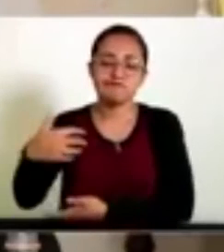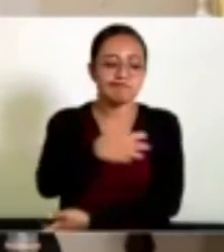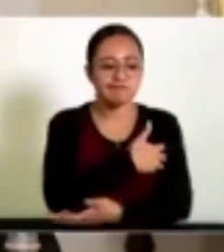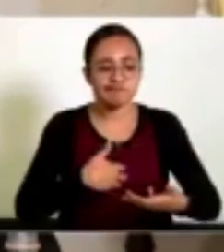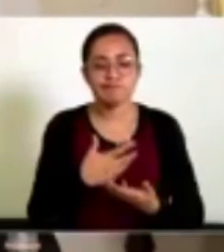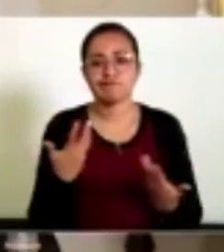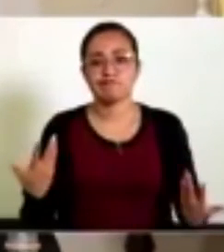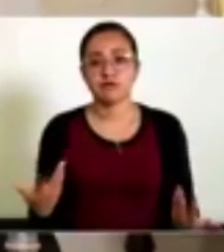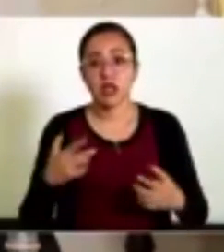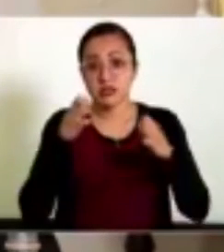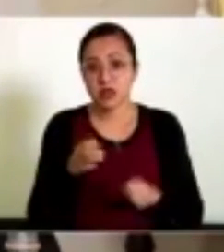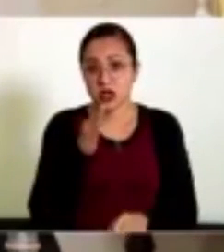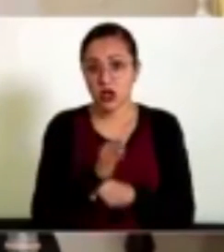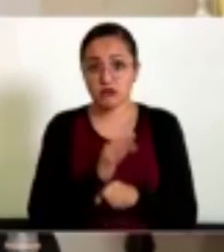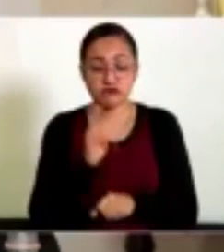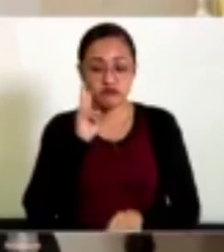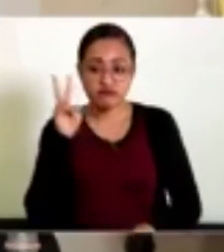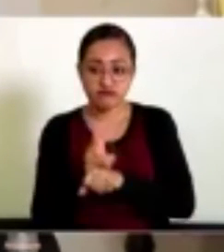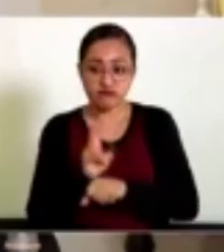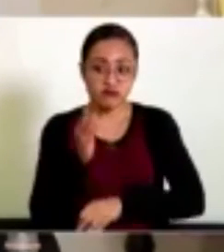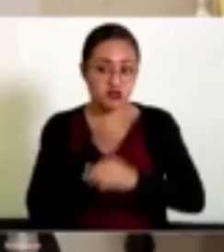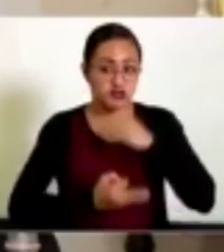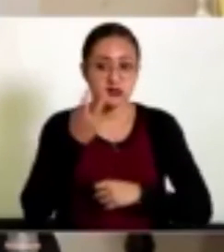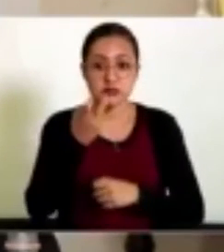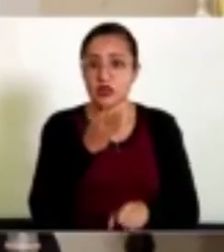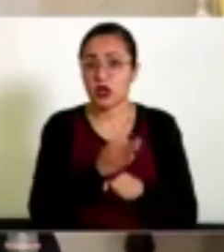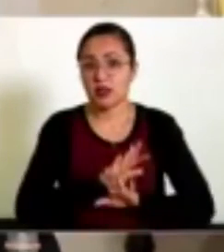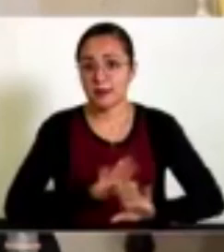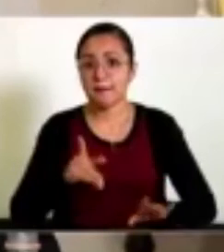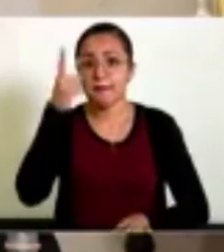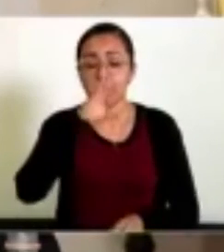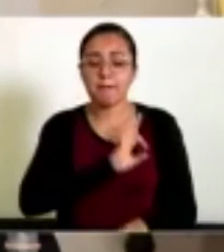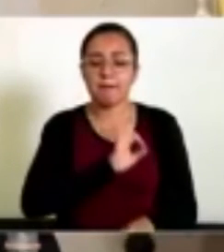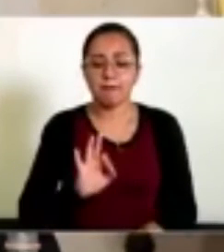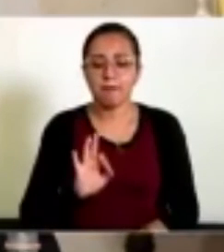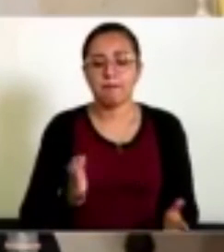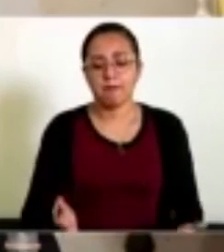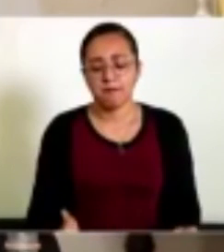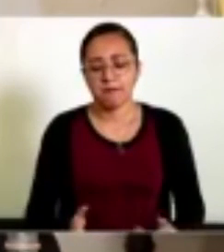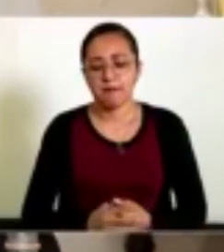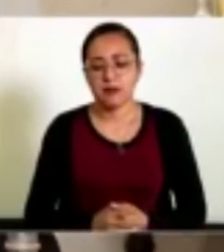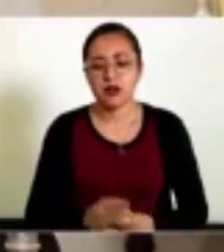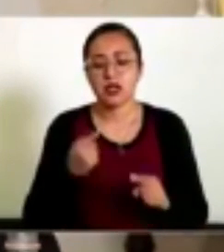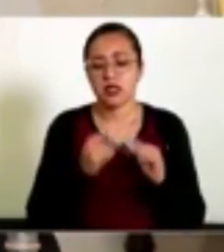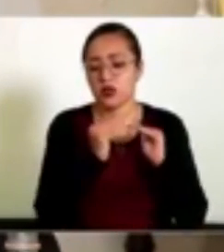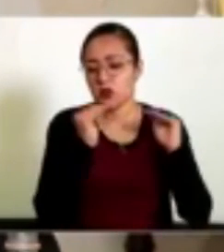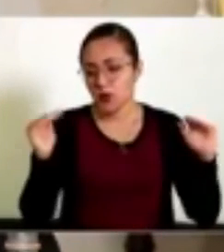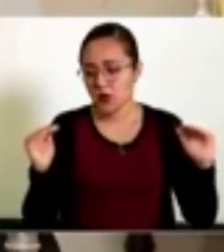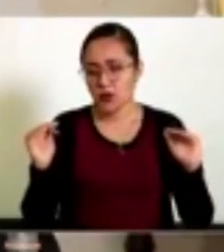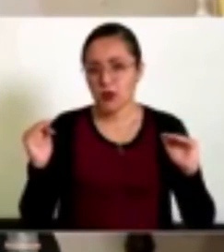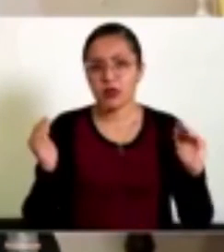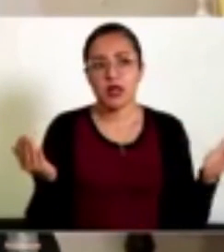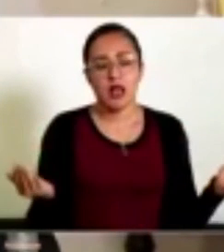Y estamos nosotros en una regularización de todo ello, para poder generar condiciones de equidad y no